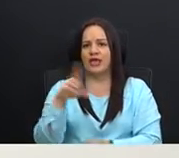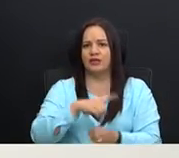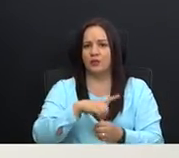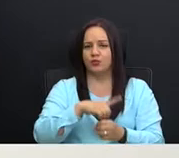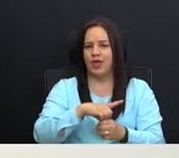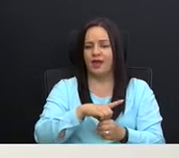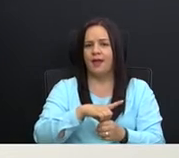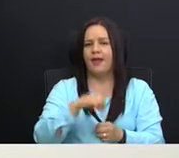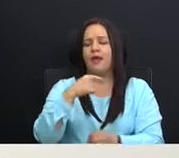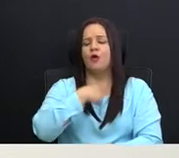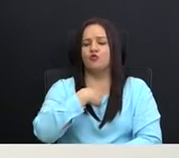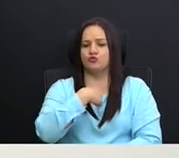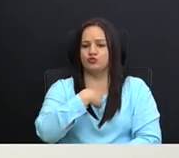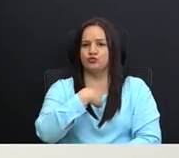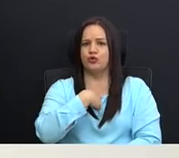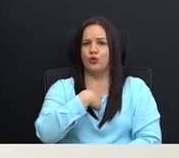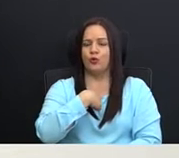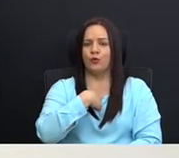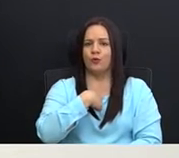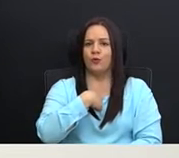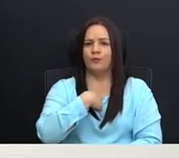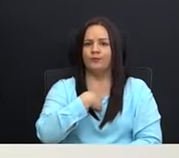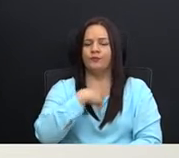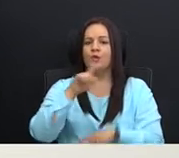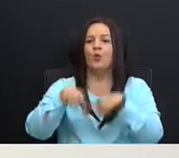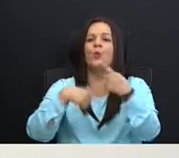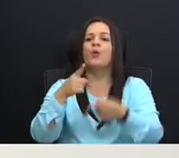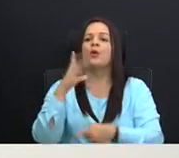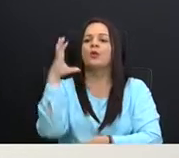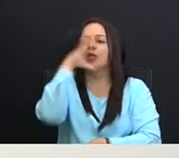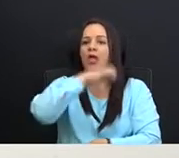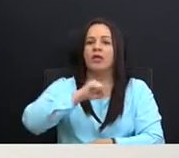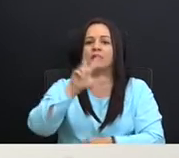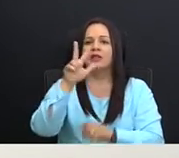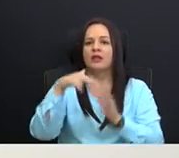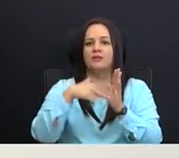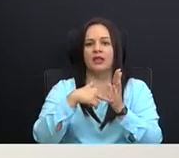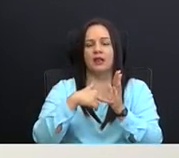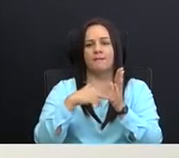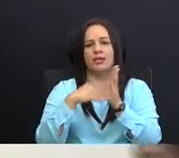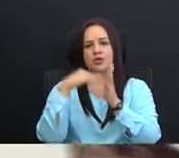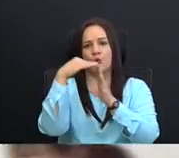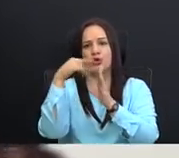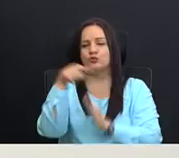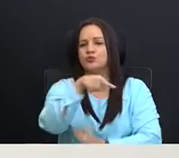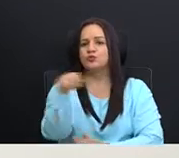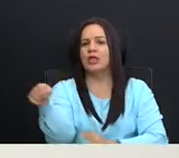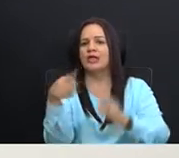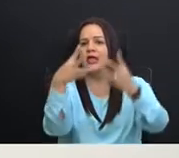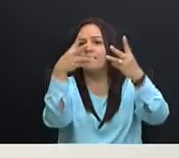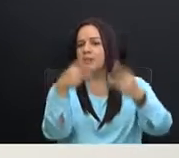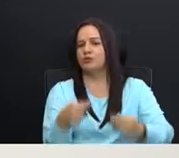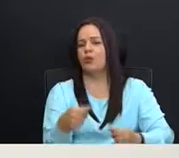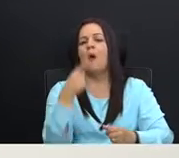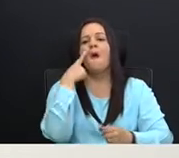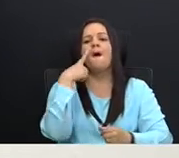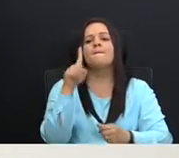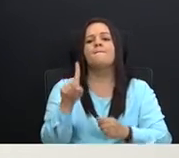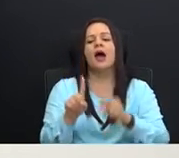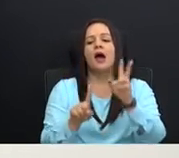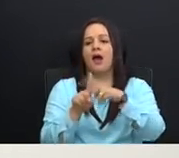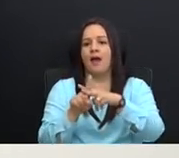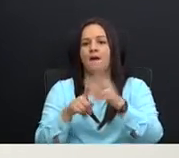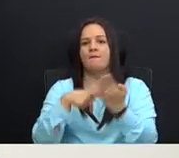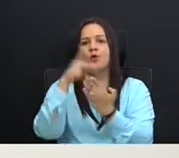que fui yo cuando descubrí los 3 mil millones que ustedes habían presupuestado para la implementación